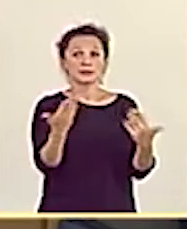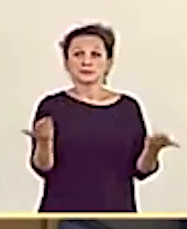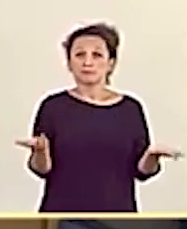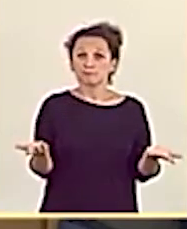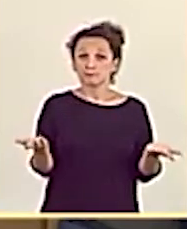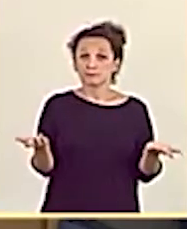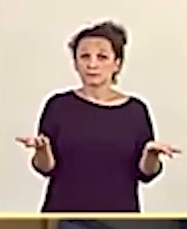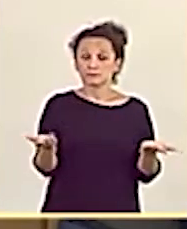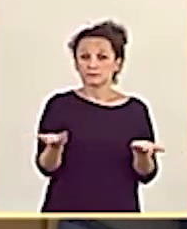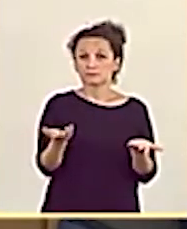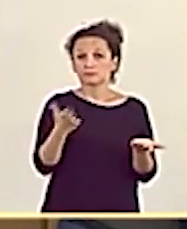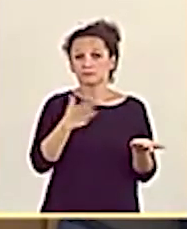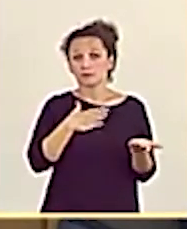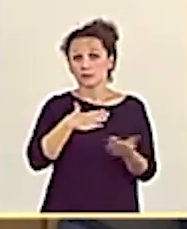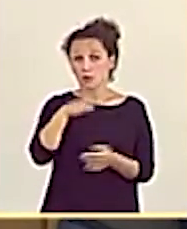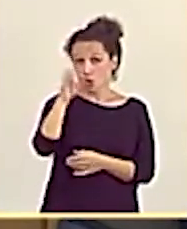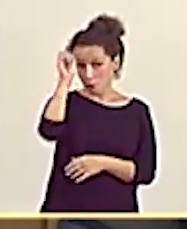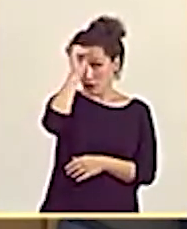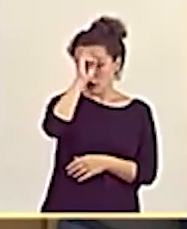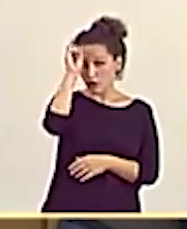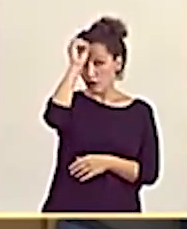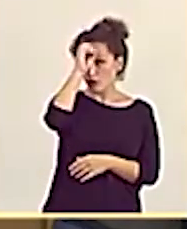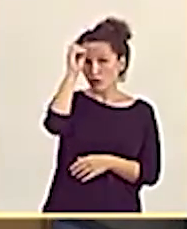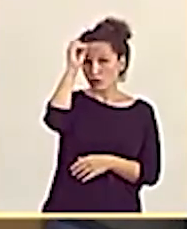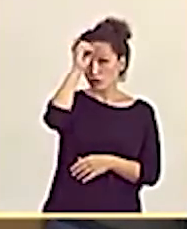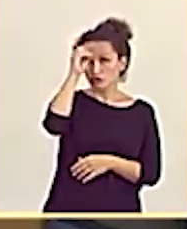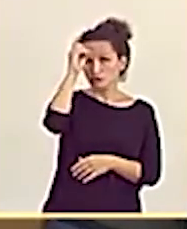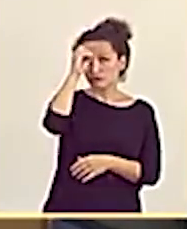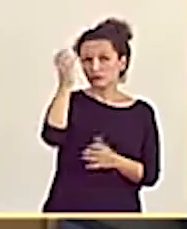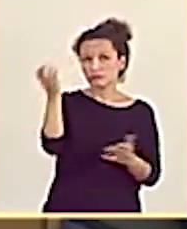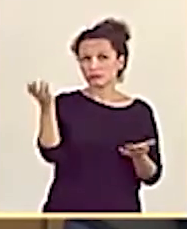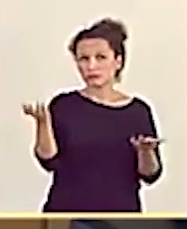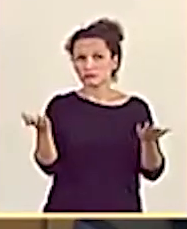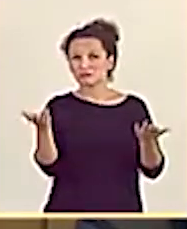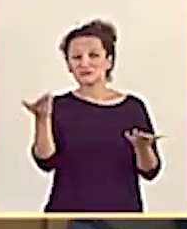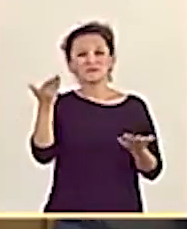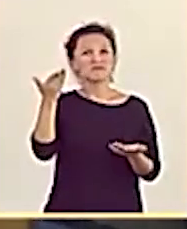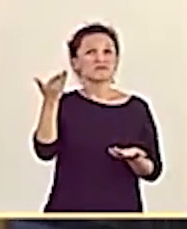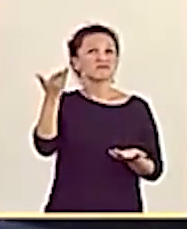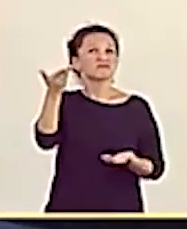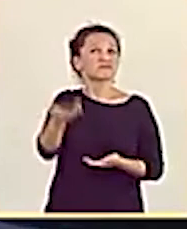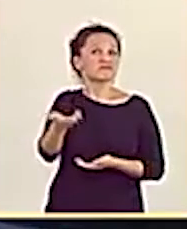en lo que mi opinión no es relevante.